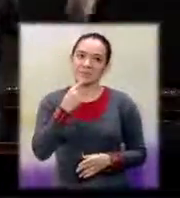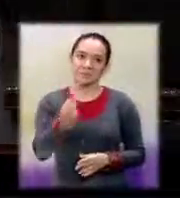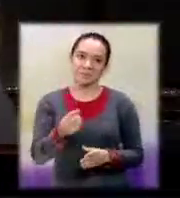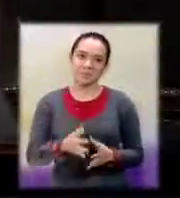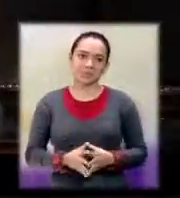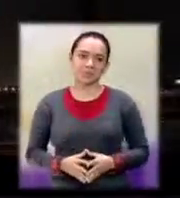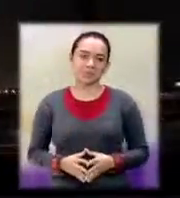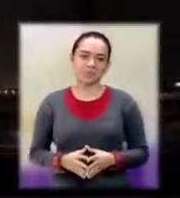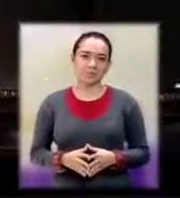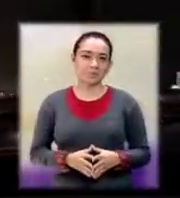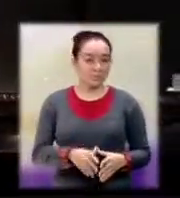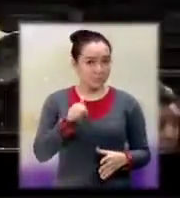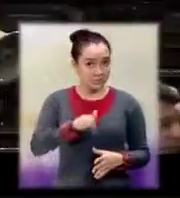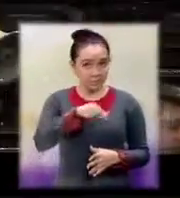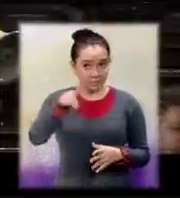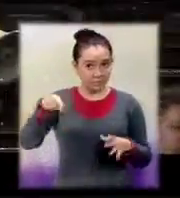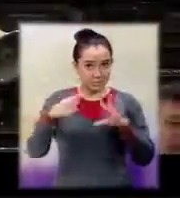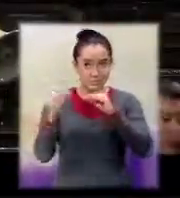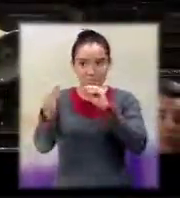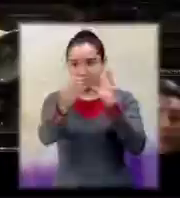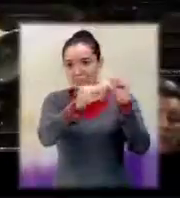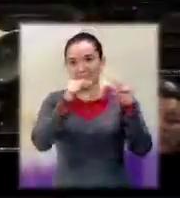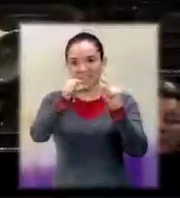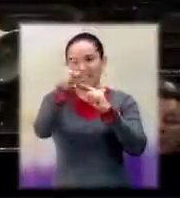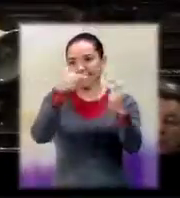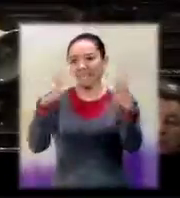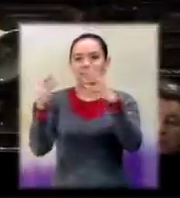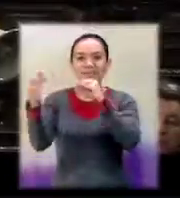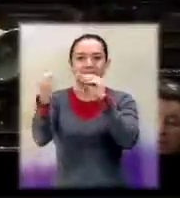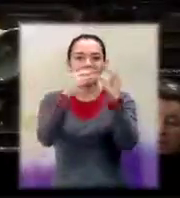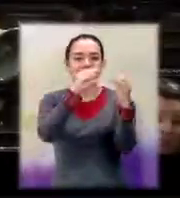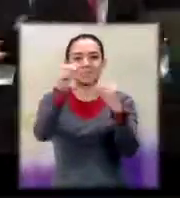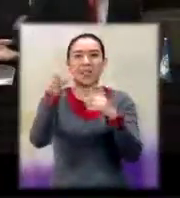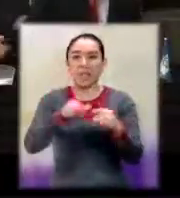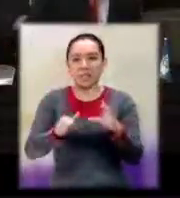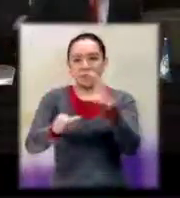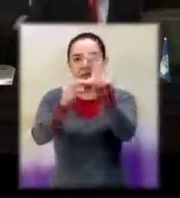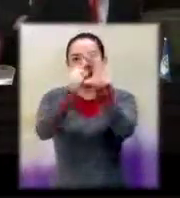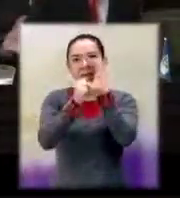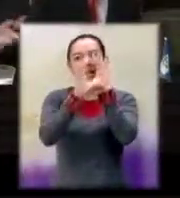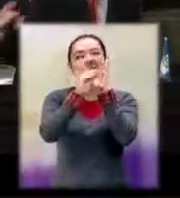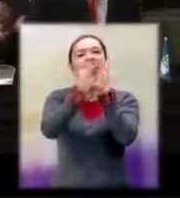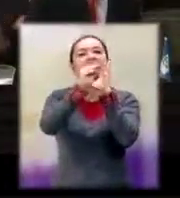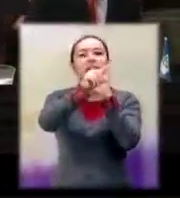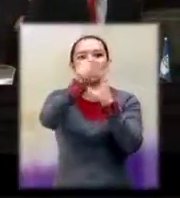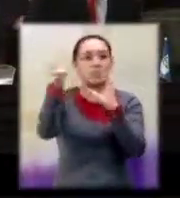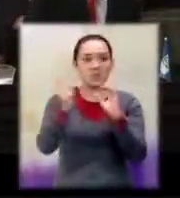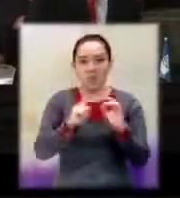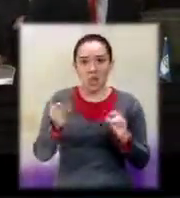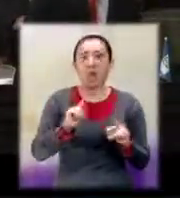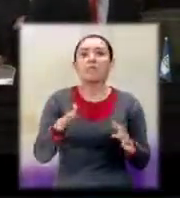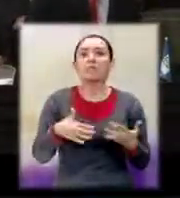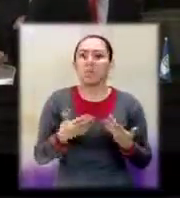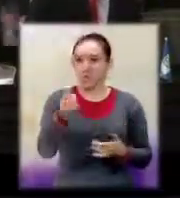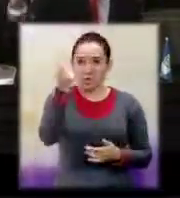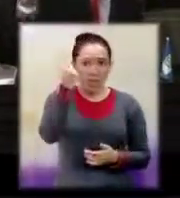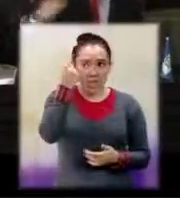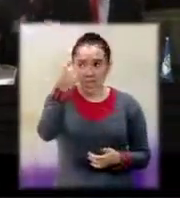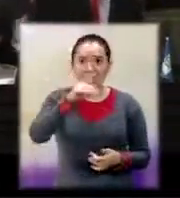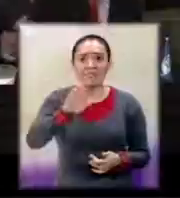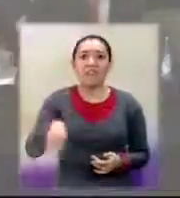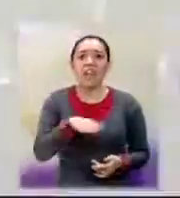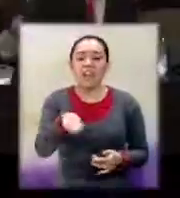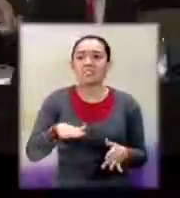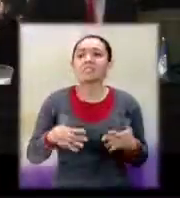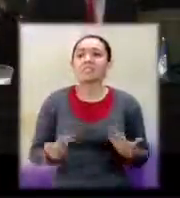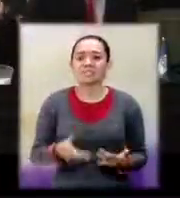Para continuar con la discusión. Y algunos recurrieron al famoso altoparlante. Yo no sé. Si no entienden, les hablan quiche ahorita. Quien te